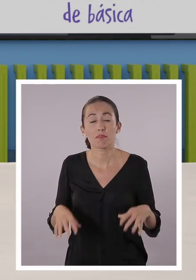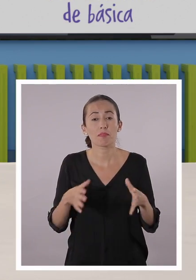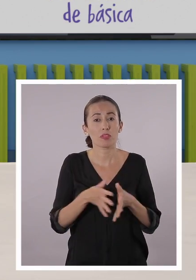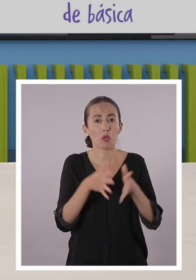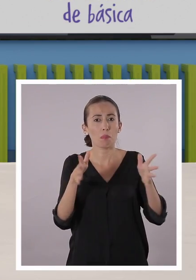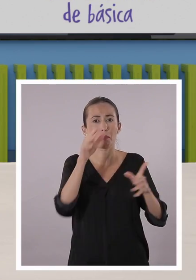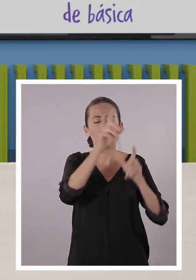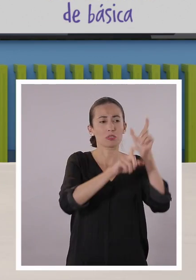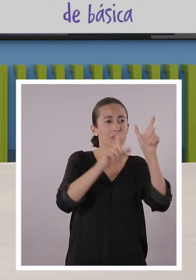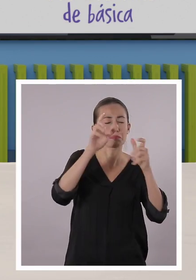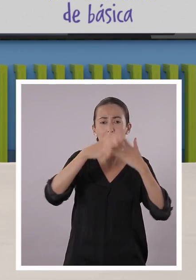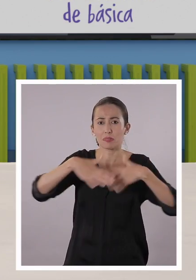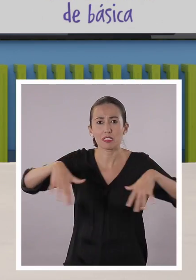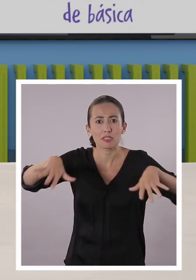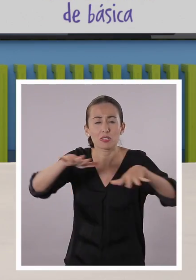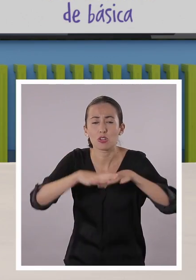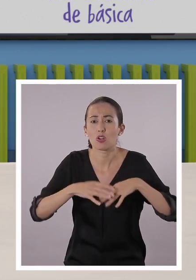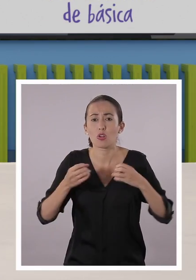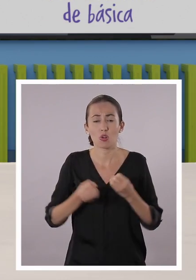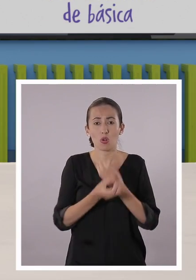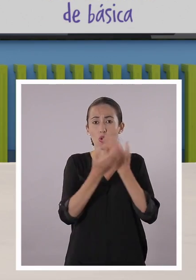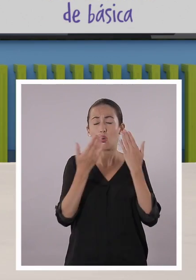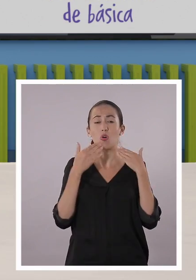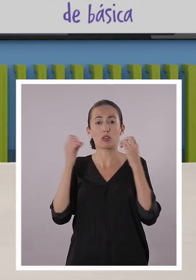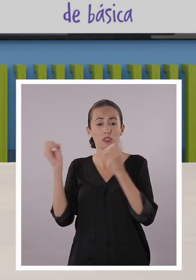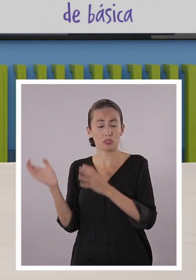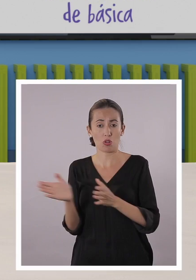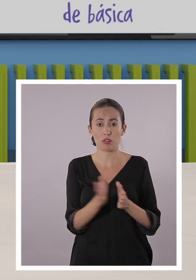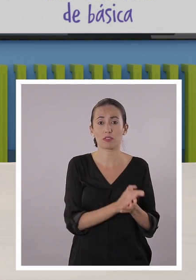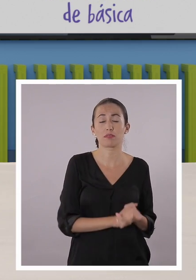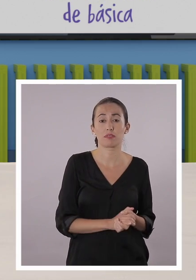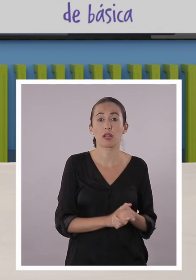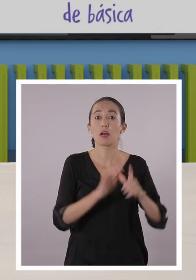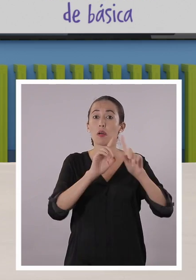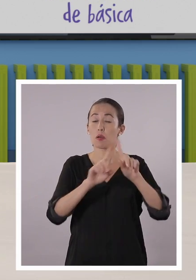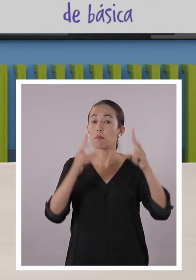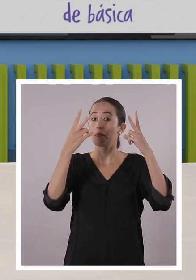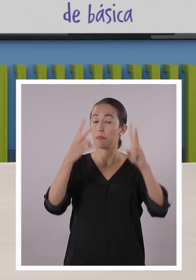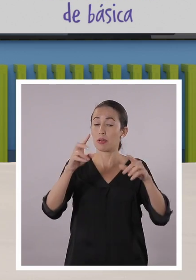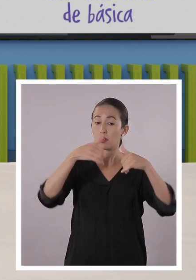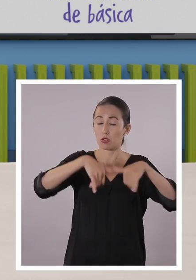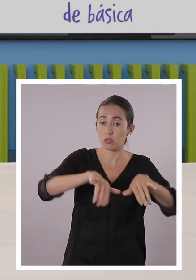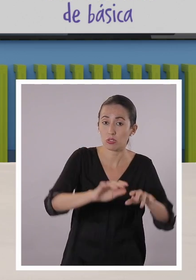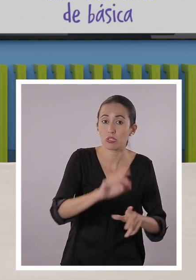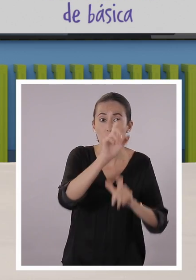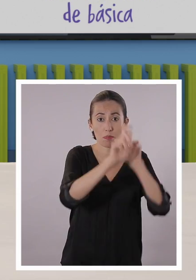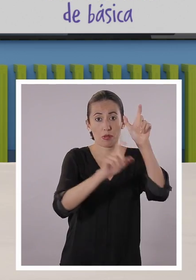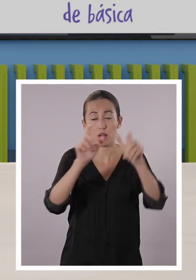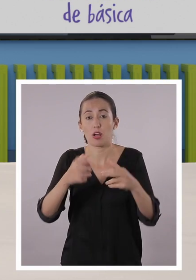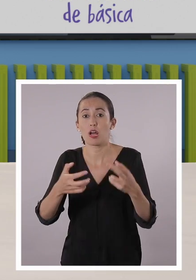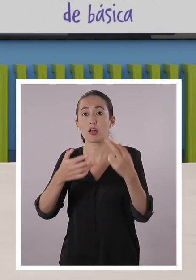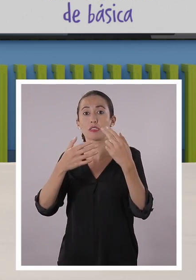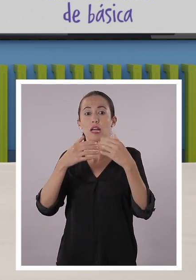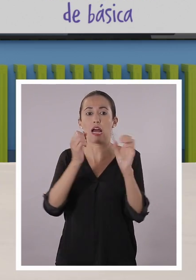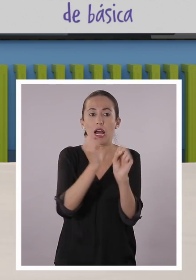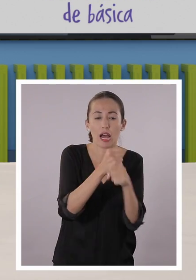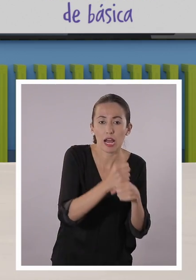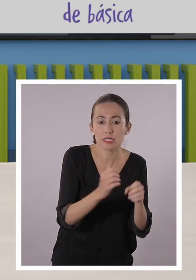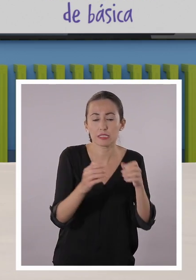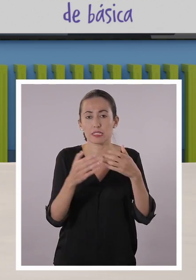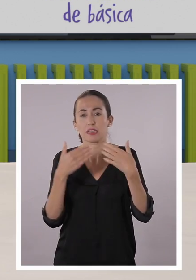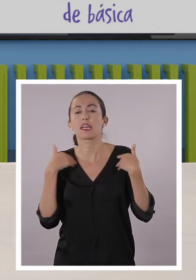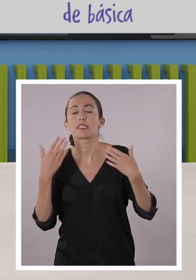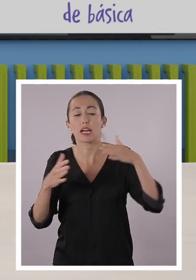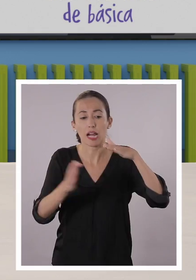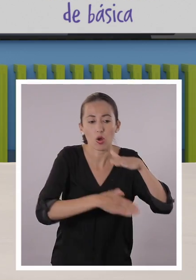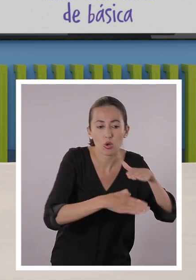pueden ver, muchas personas están solo alrededor del danzante. Pero también tenemos personas, por ejemplo, encargadas de la comida. Correcto.